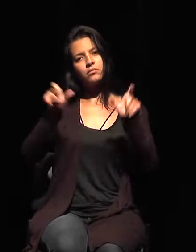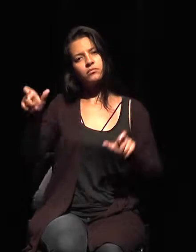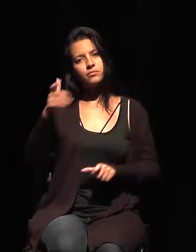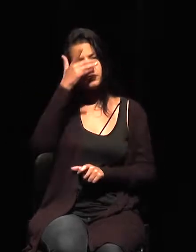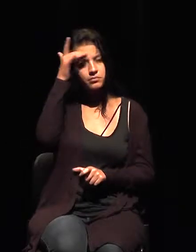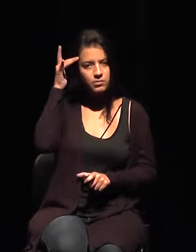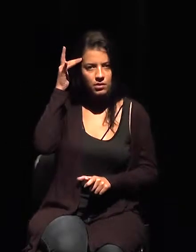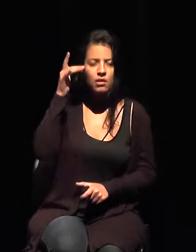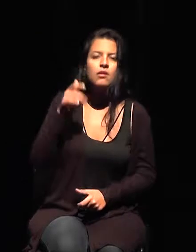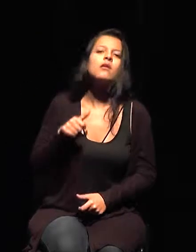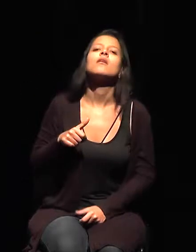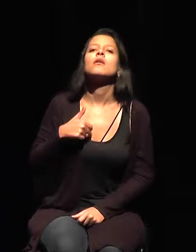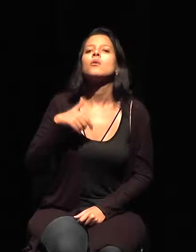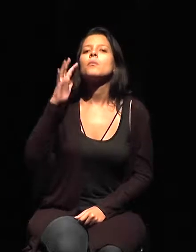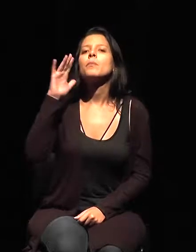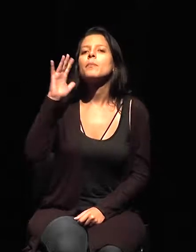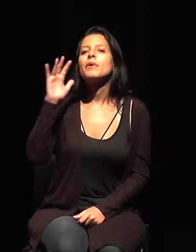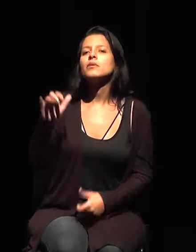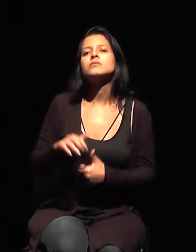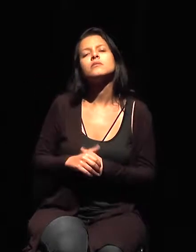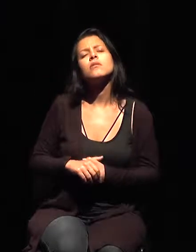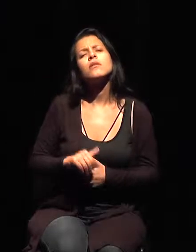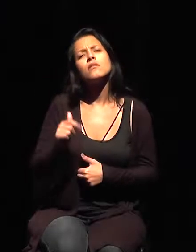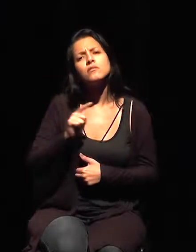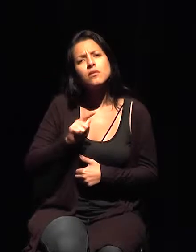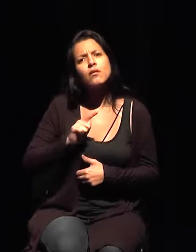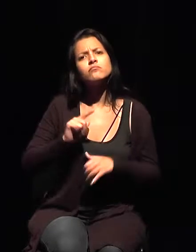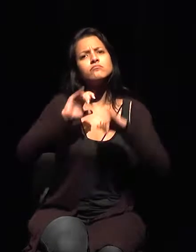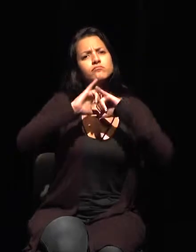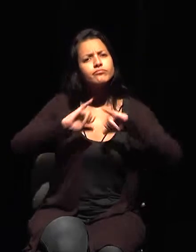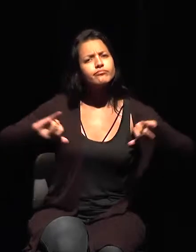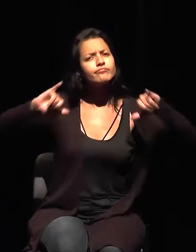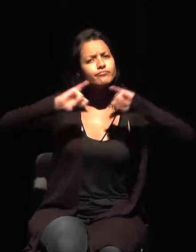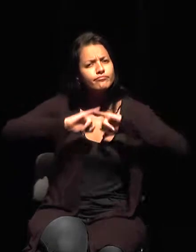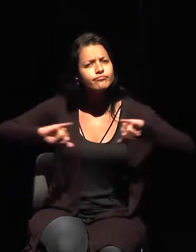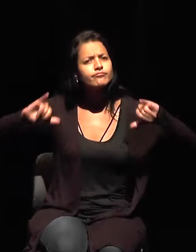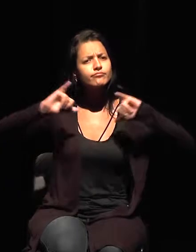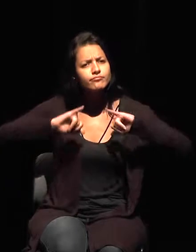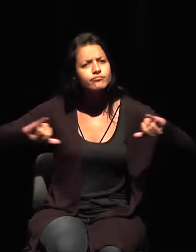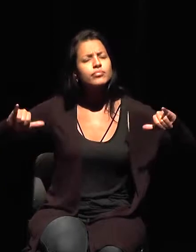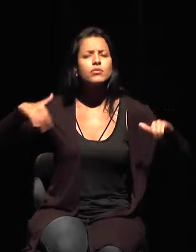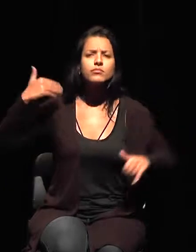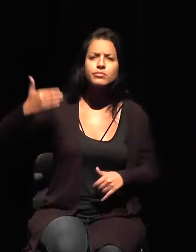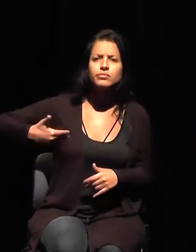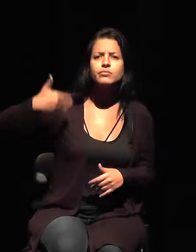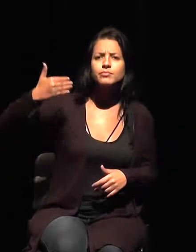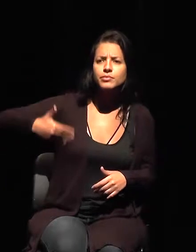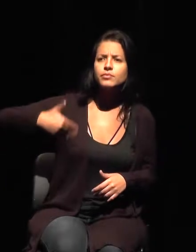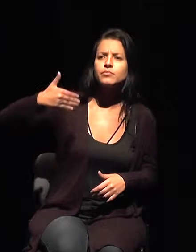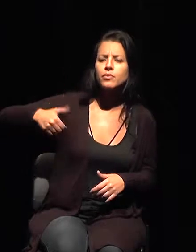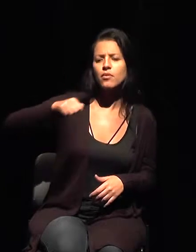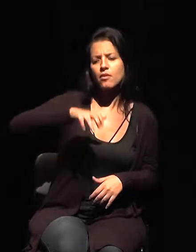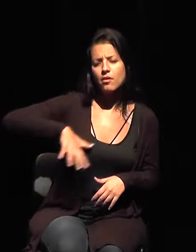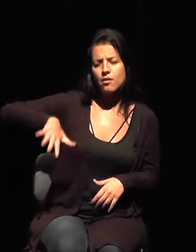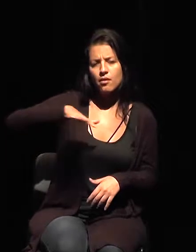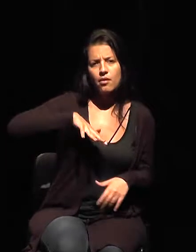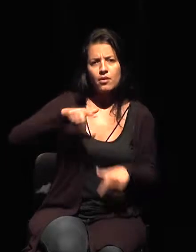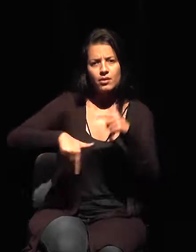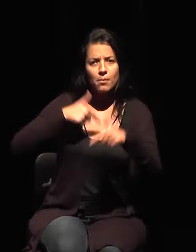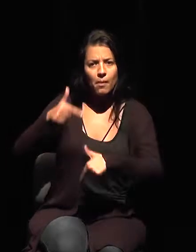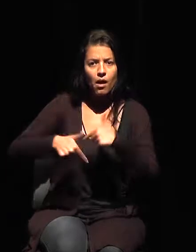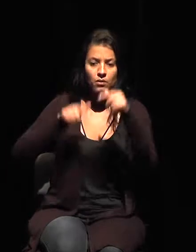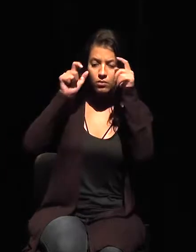difundiendo en la prensa y siempre nosotros estamos en nuestra área de interés, todo